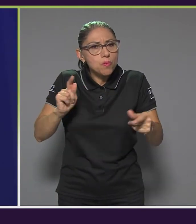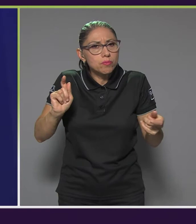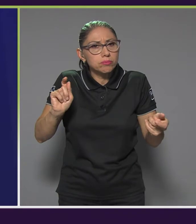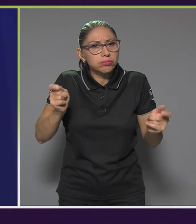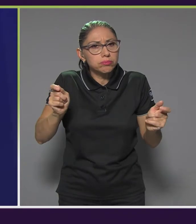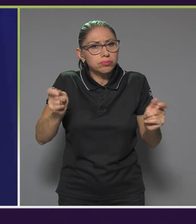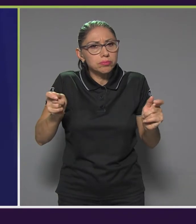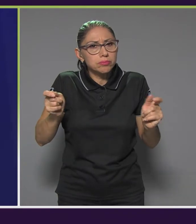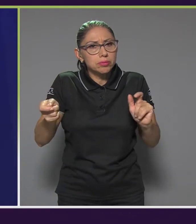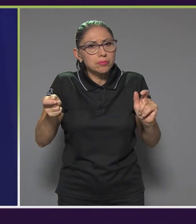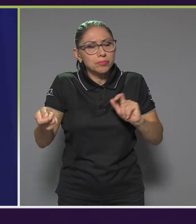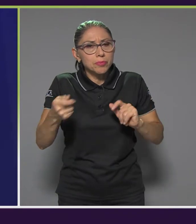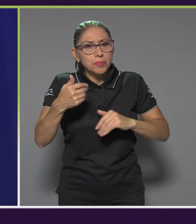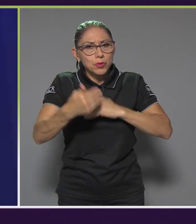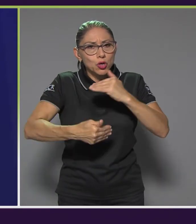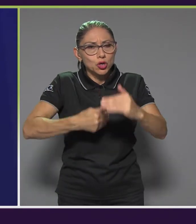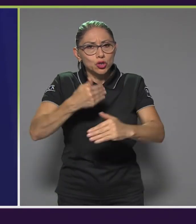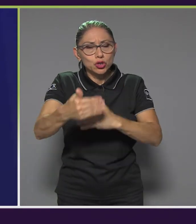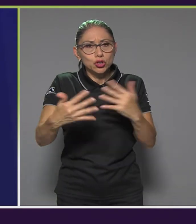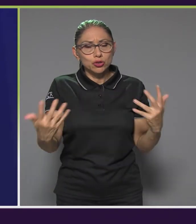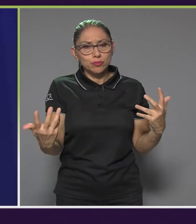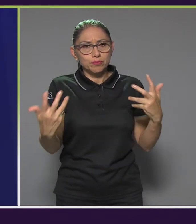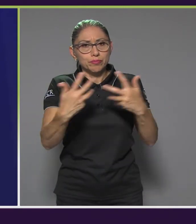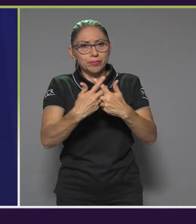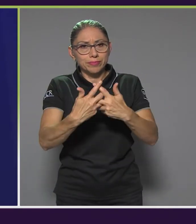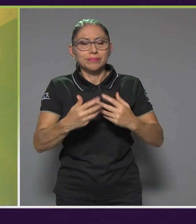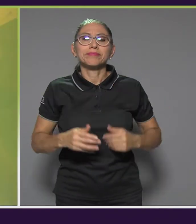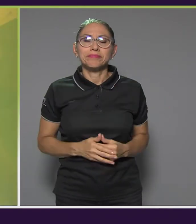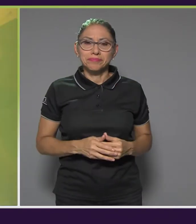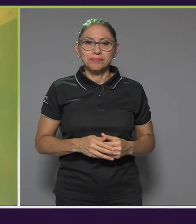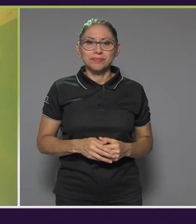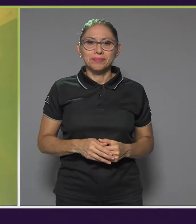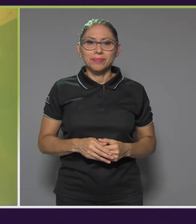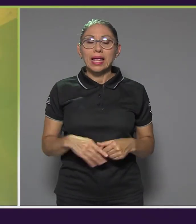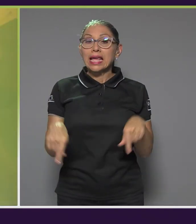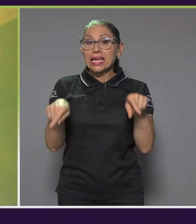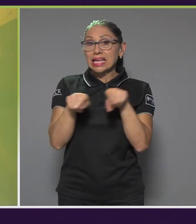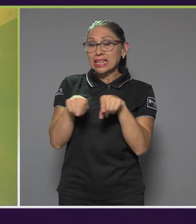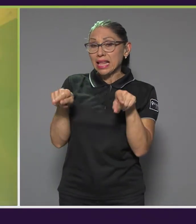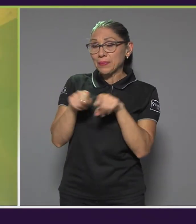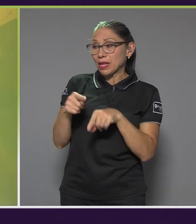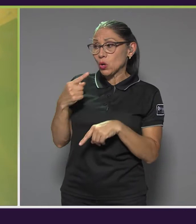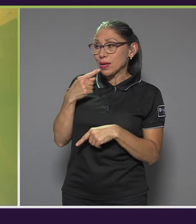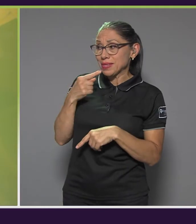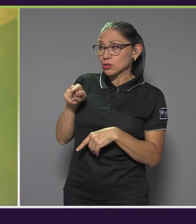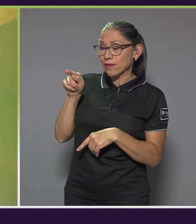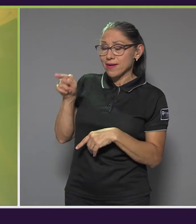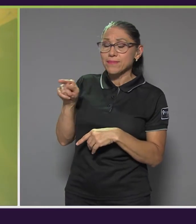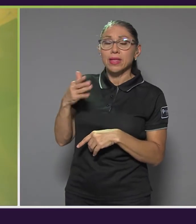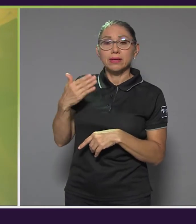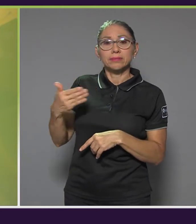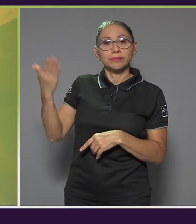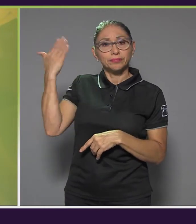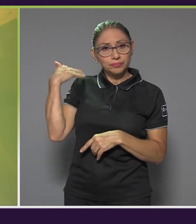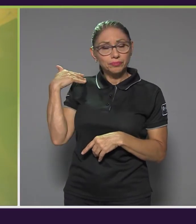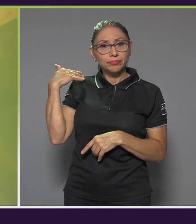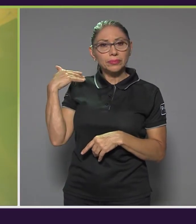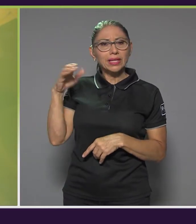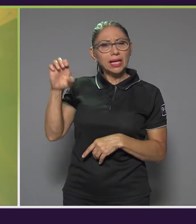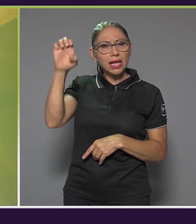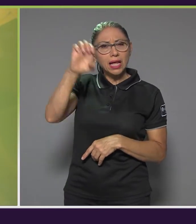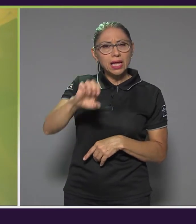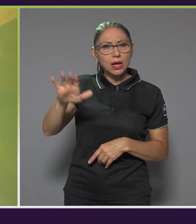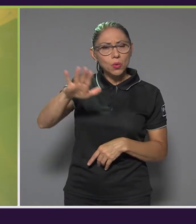adaptación del proceso según sea la ciudad. Y también lo que mencionaba Andrea en el bloque anterior, de que en Europa